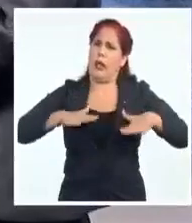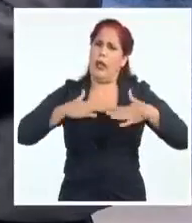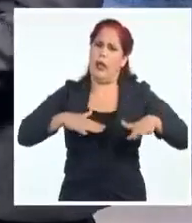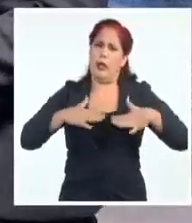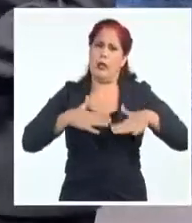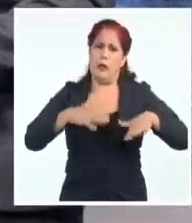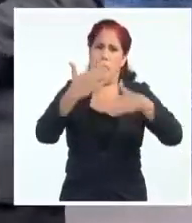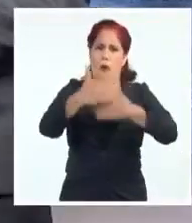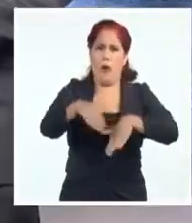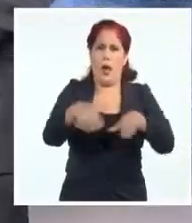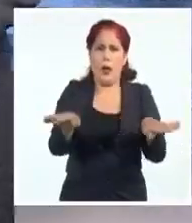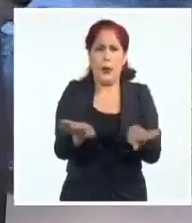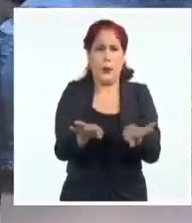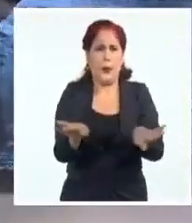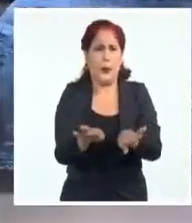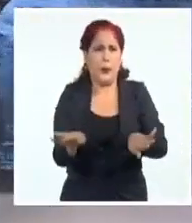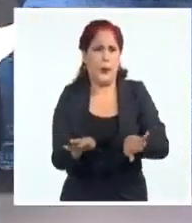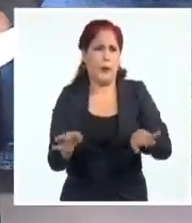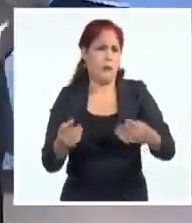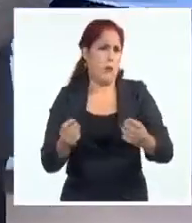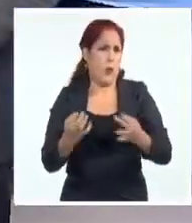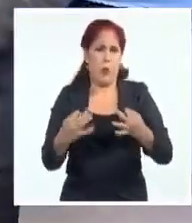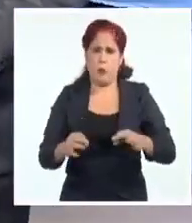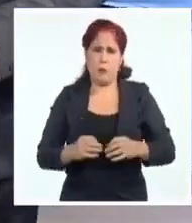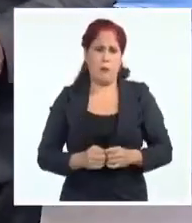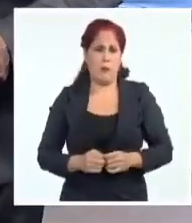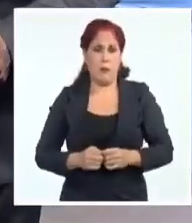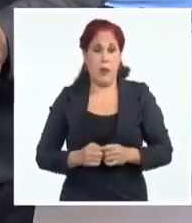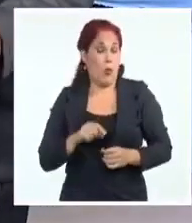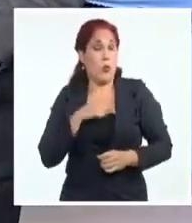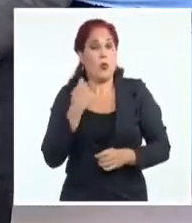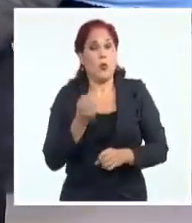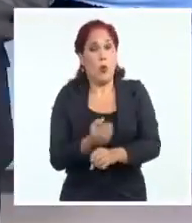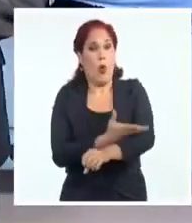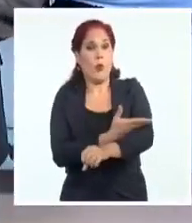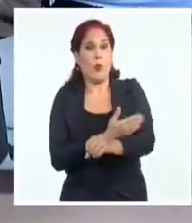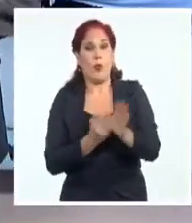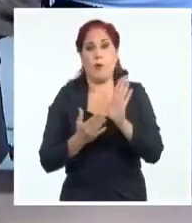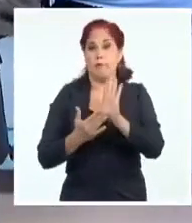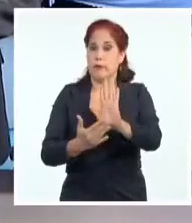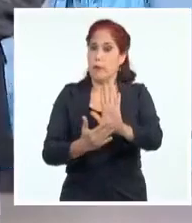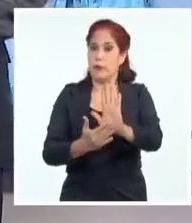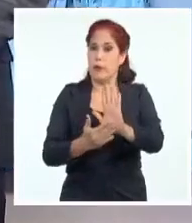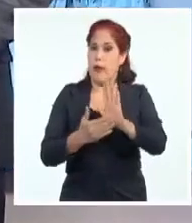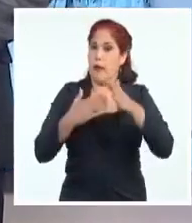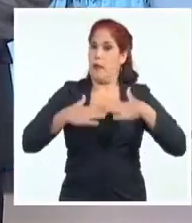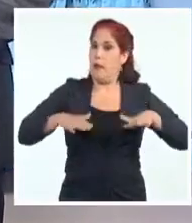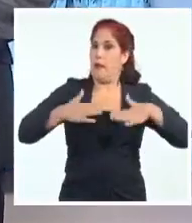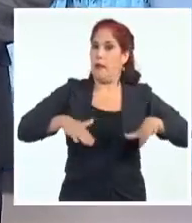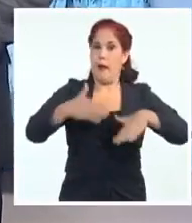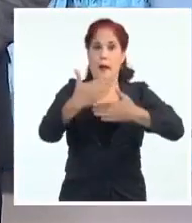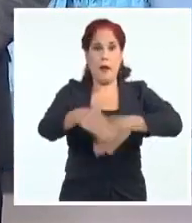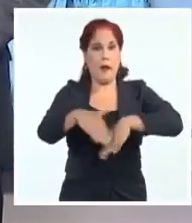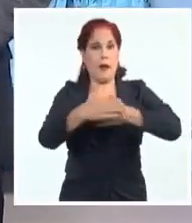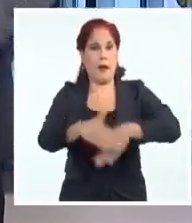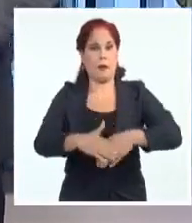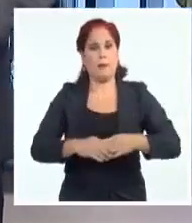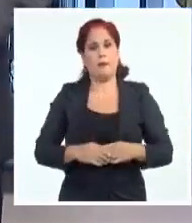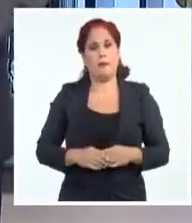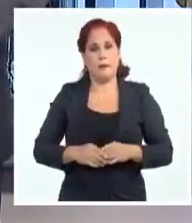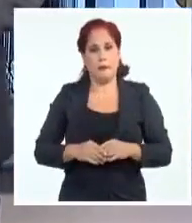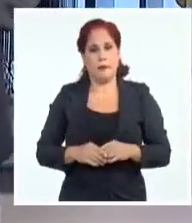territorio de nuestro país, que exhibimos con orgullo esa tranquilidad ciudadana que nos caracteriza y nos distingue.